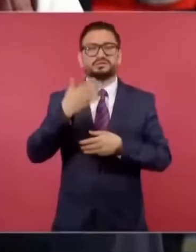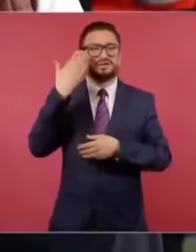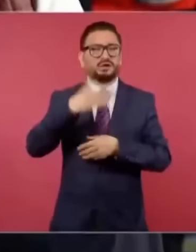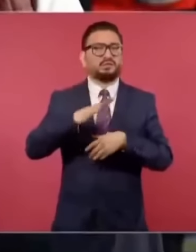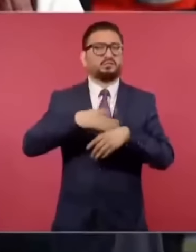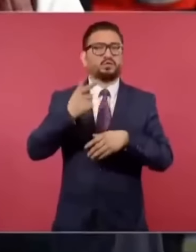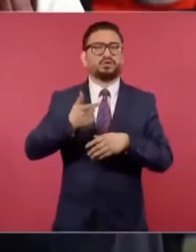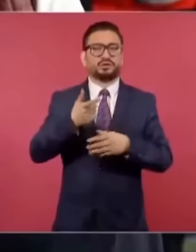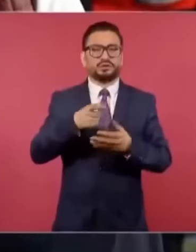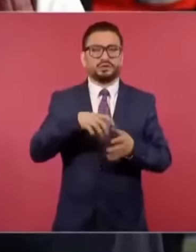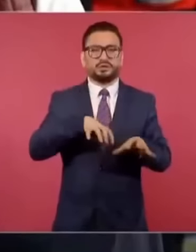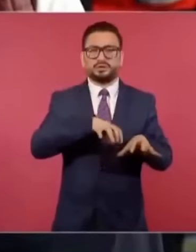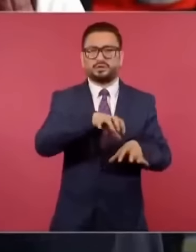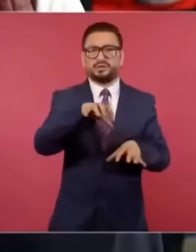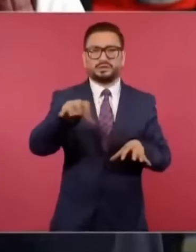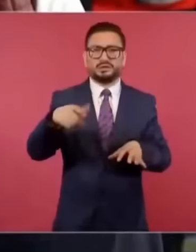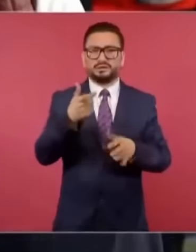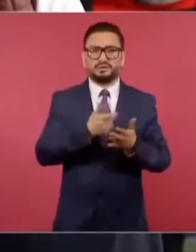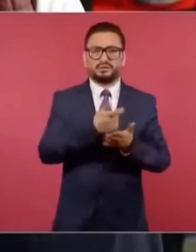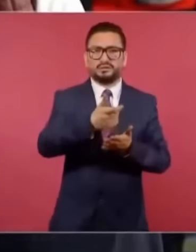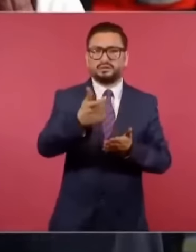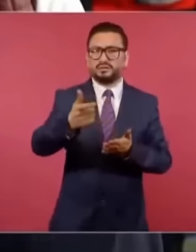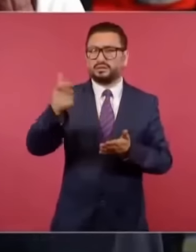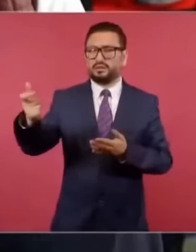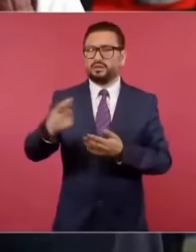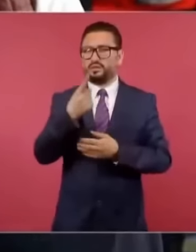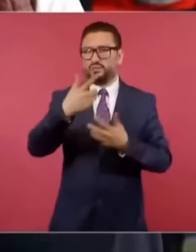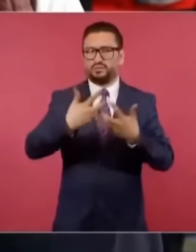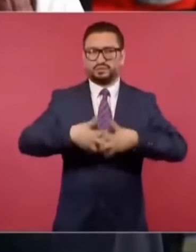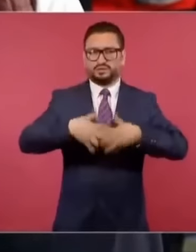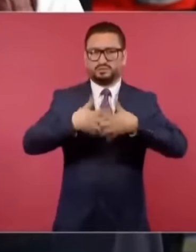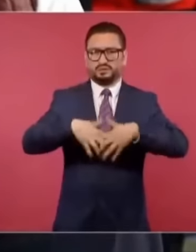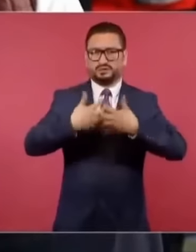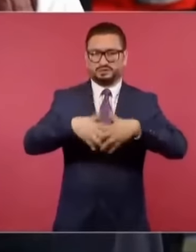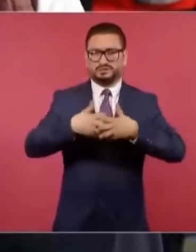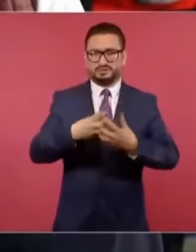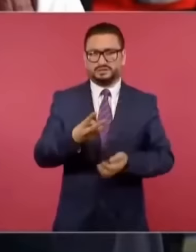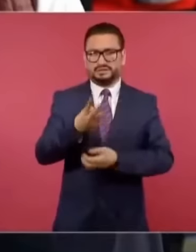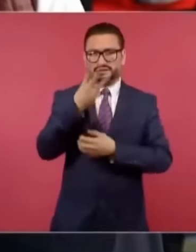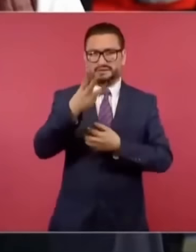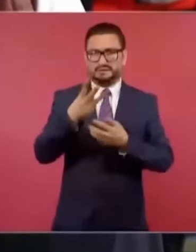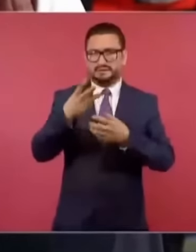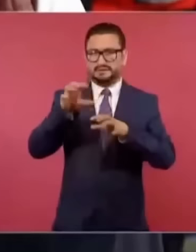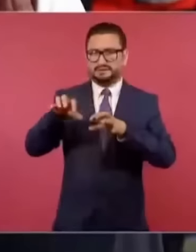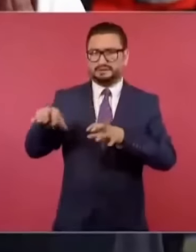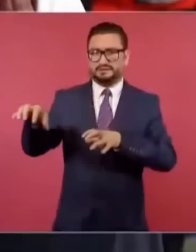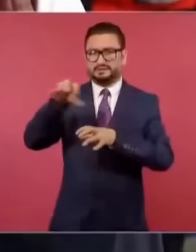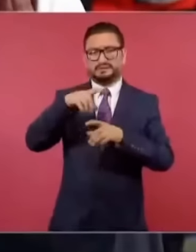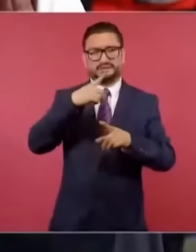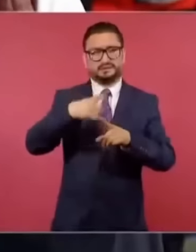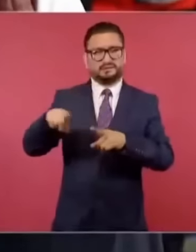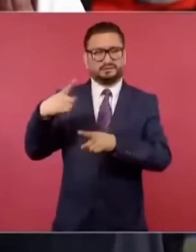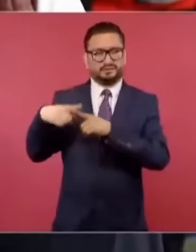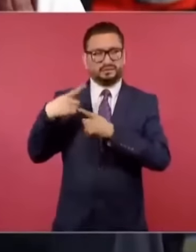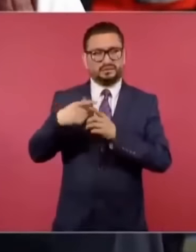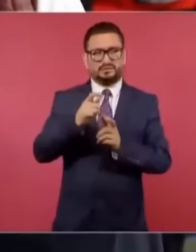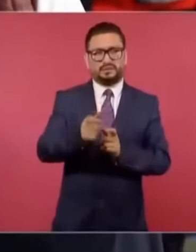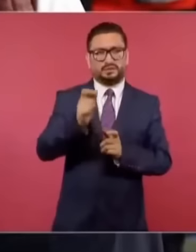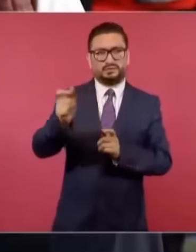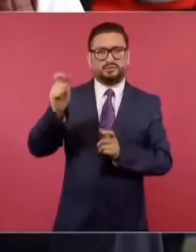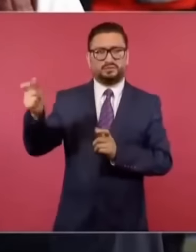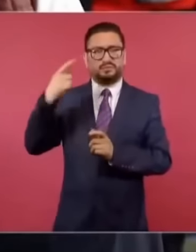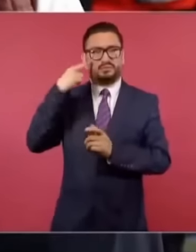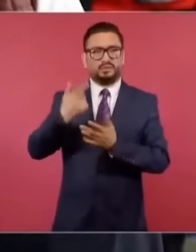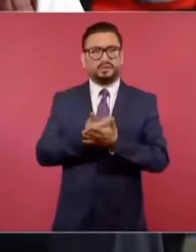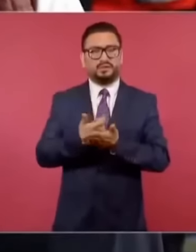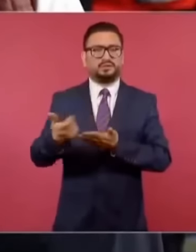estén triangulando recursos, por qué una empresa tiene que utilizar tres diferentes denominaciones fiscales para pagar el